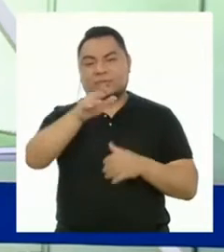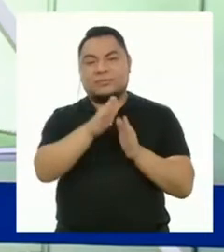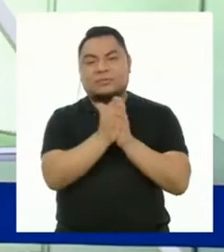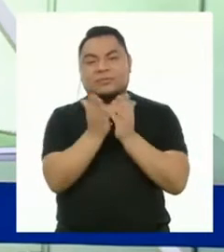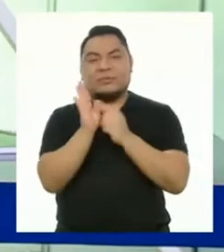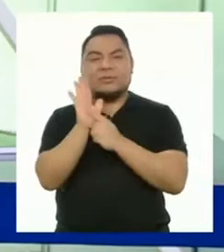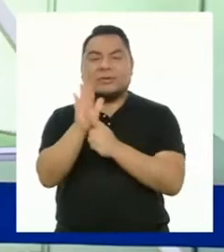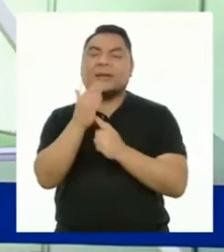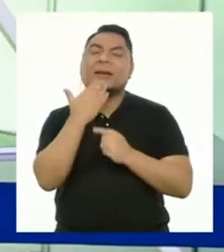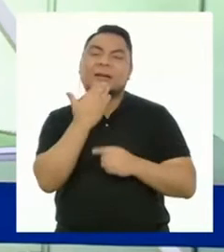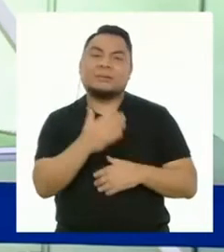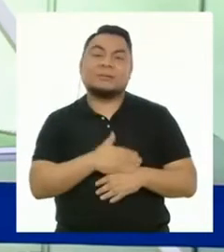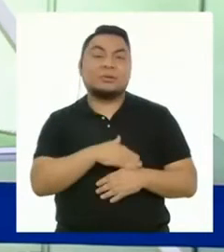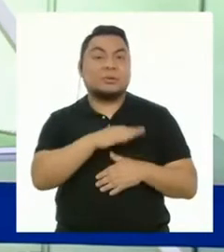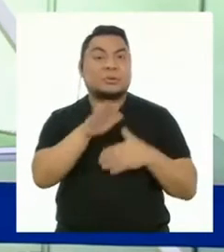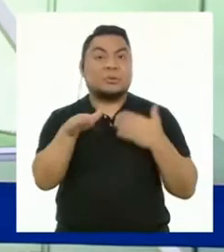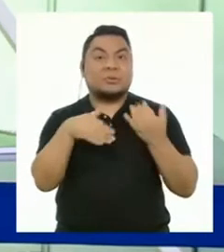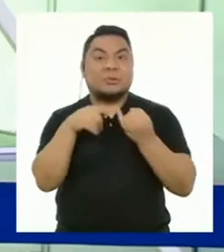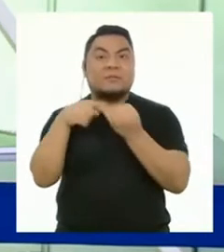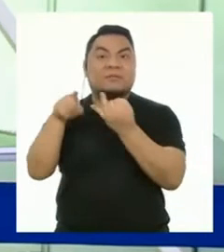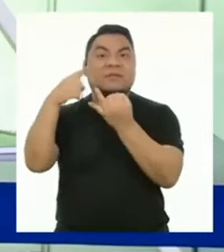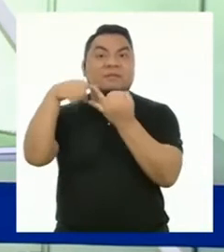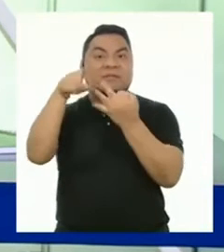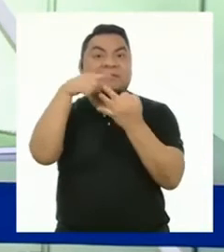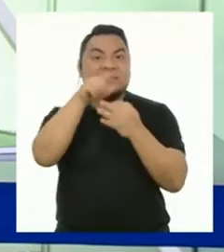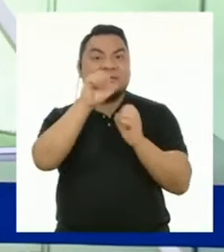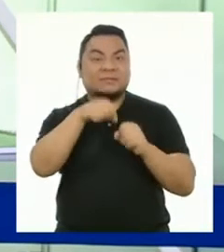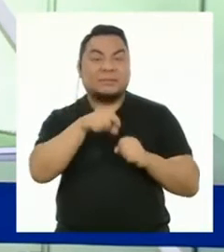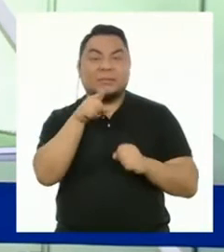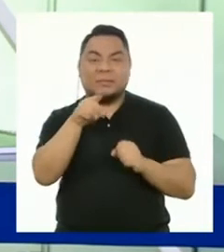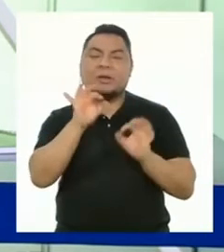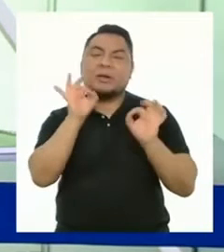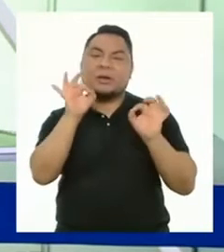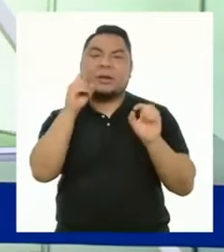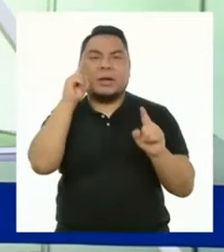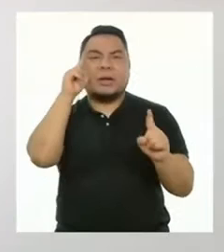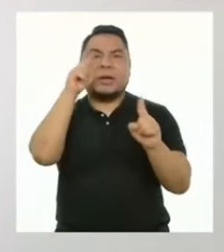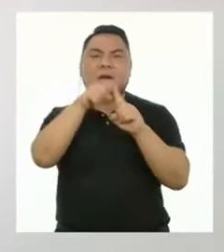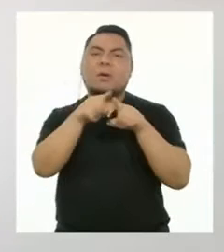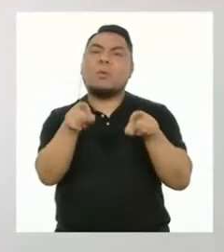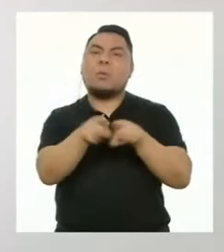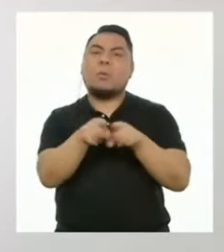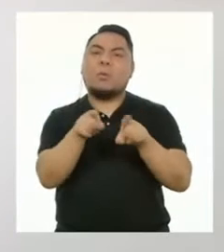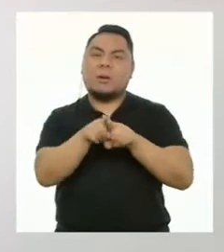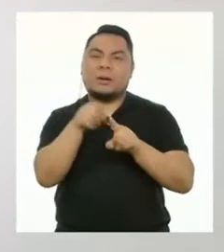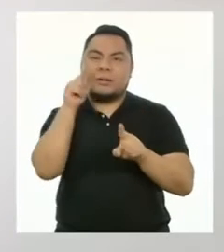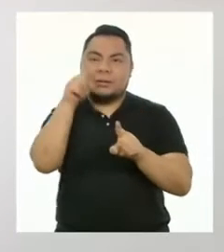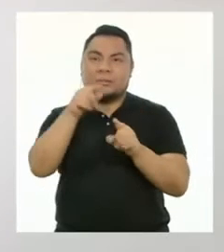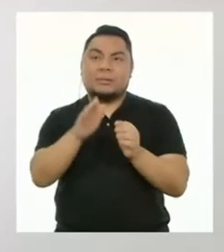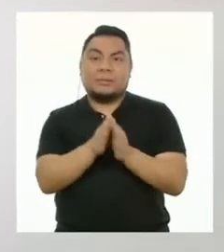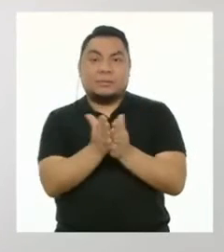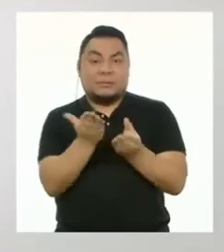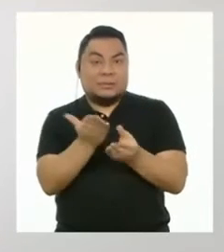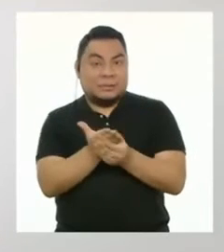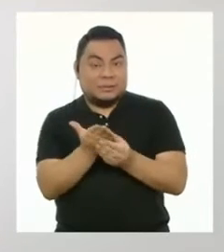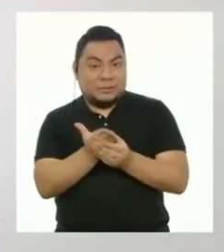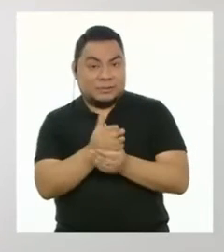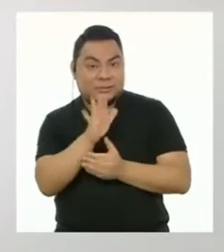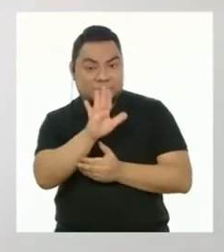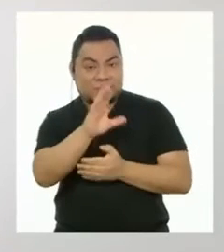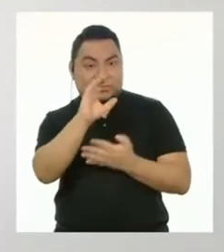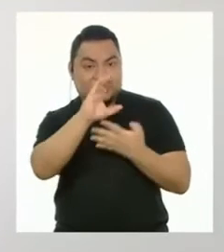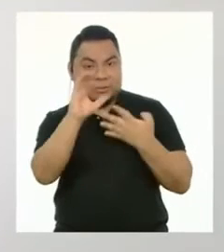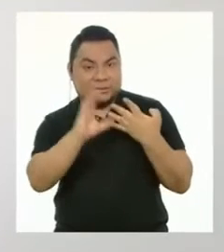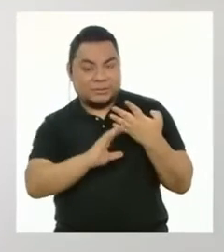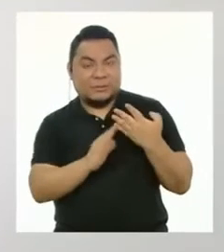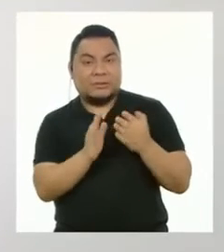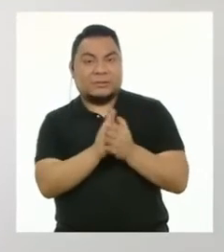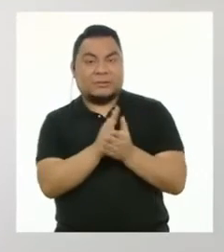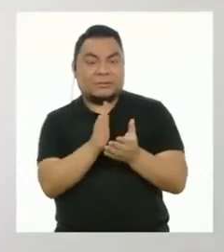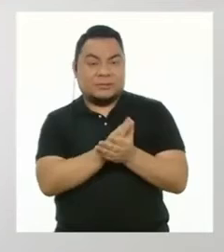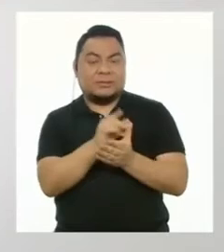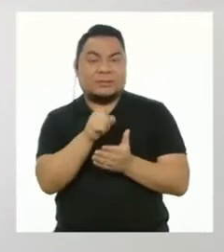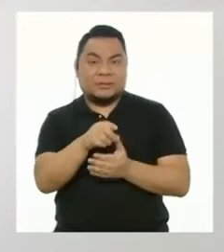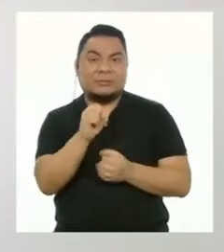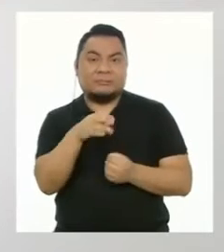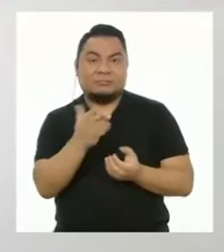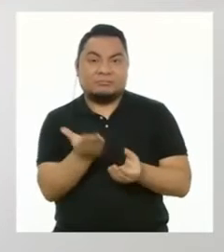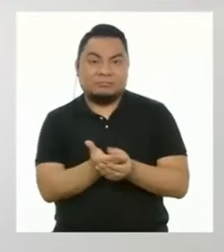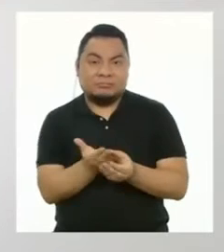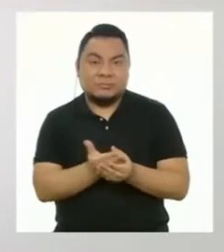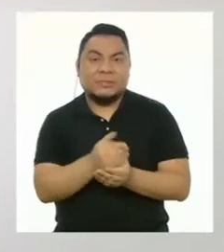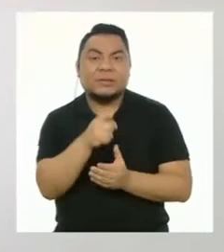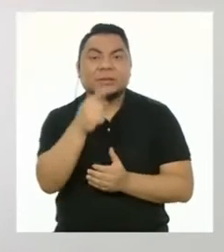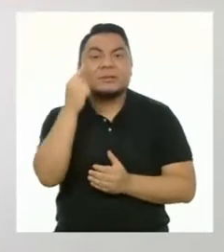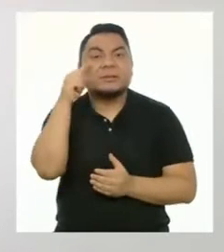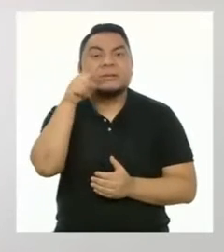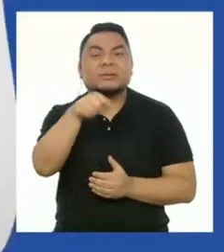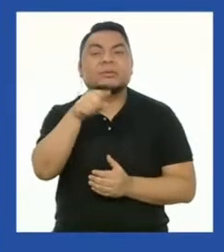sus portafolios. Todos son diferentes, pero cumplen la misma función. El portafolio, más que por sus características físicas o su material,